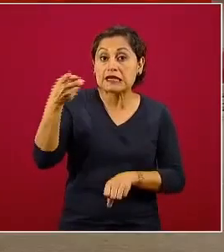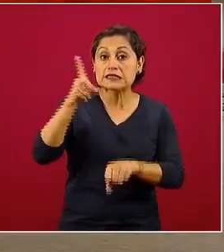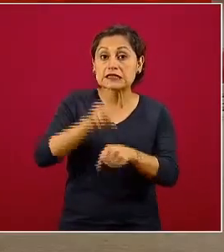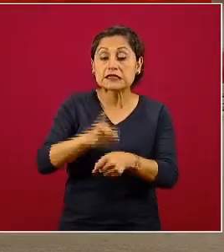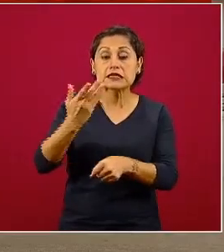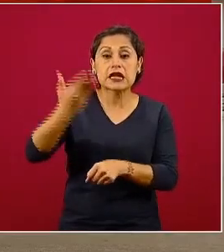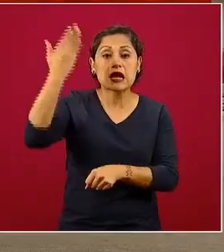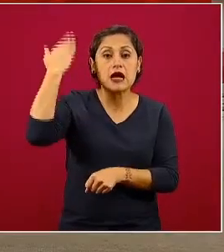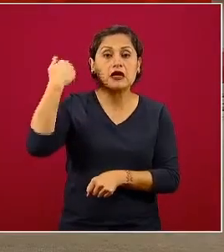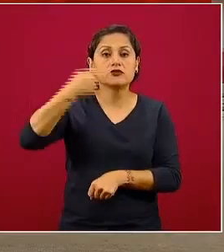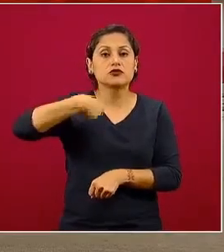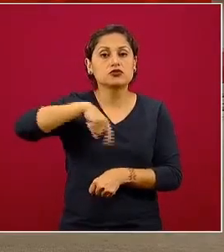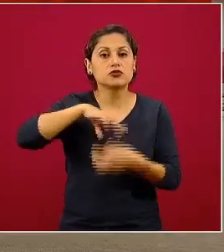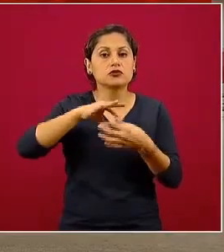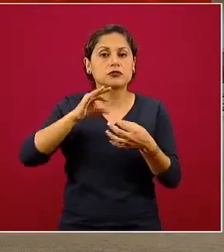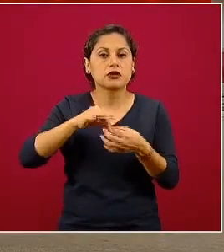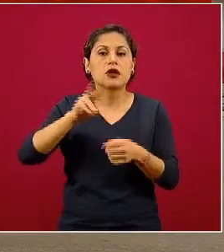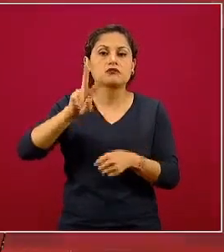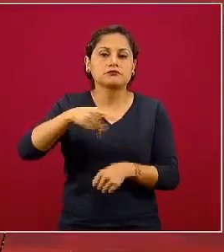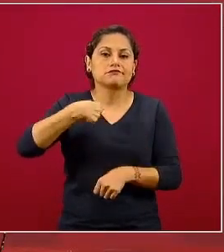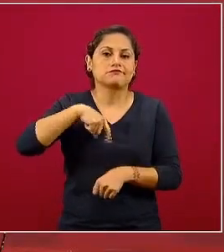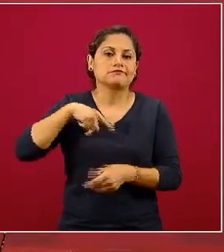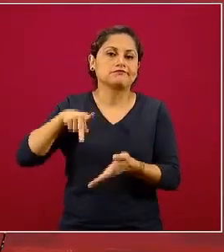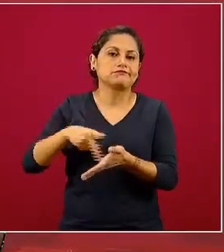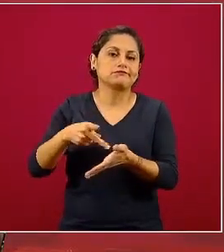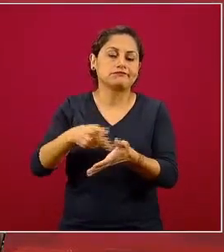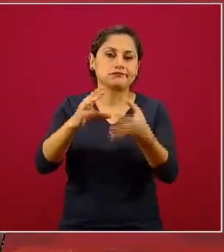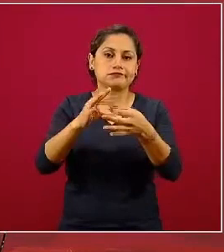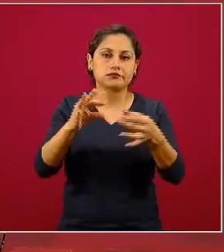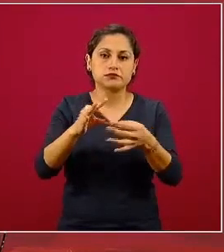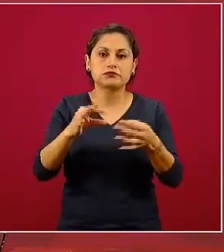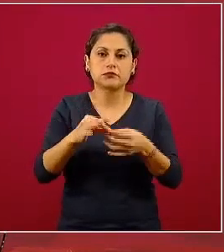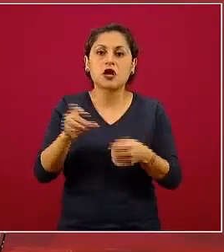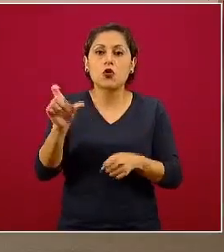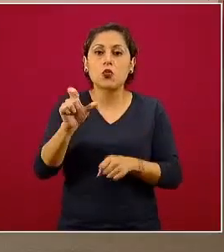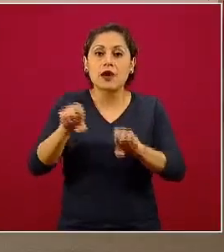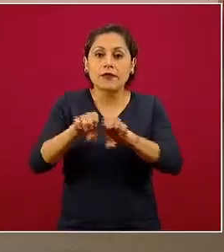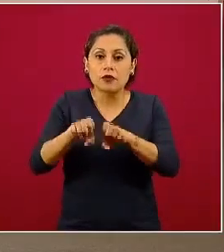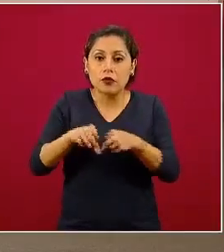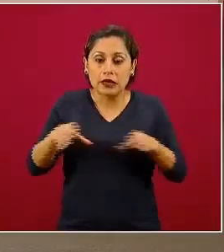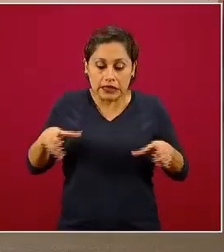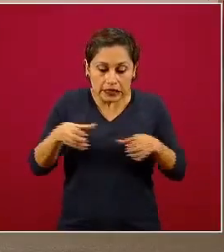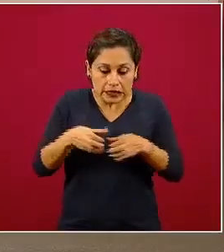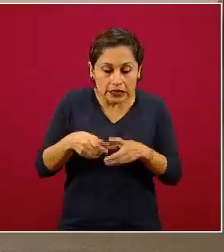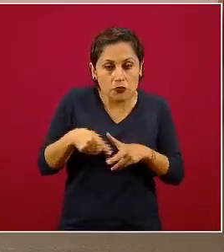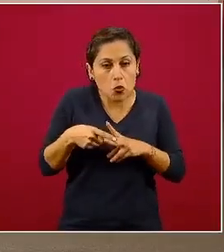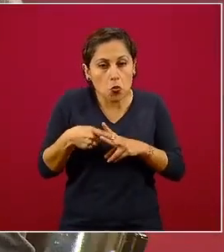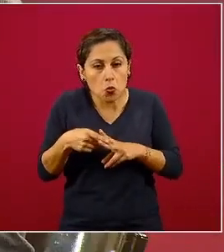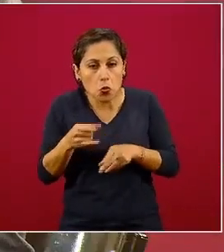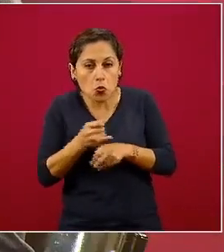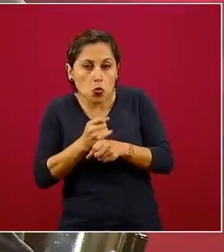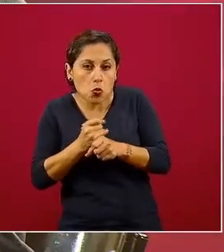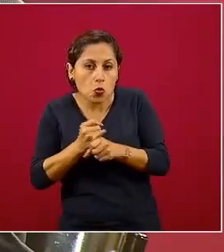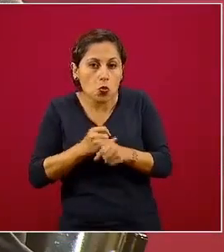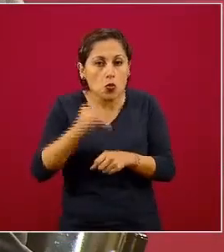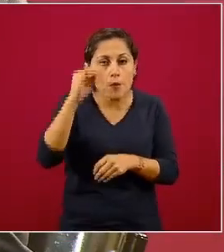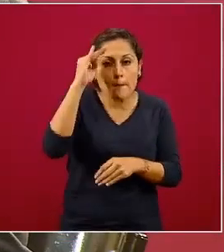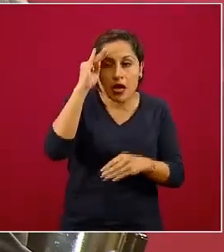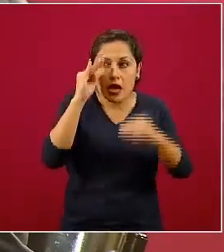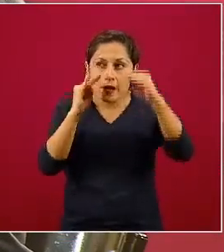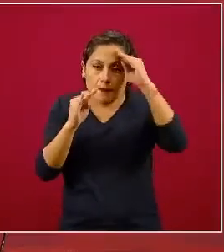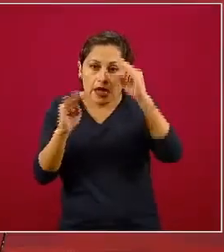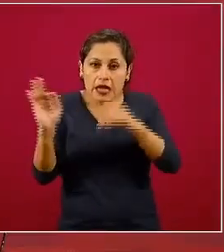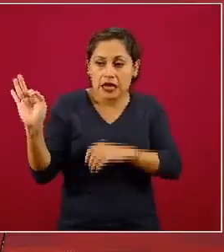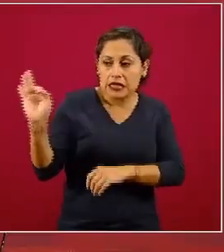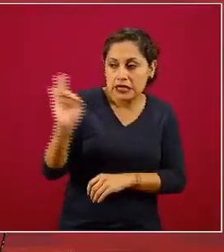explicado aquí varias veces, que cuando uno hace predicciones o proyecciones es muy importante tener un intervalo de